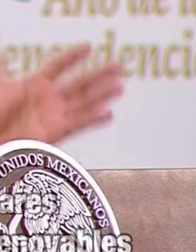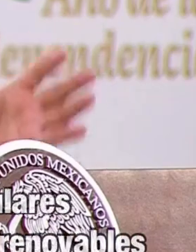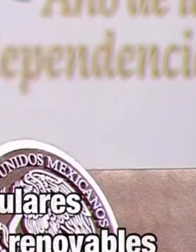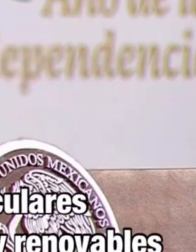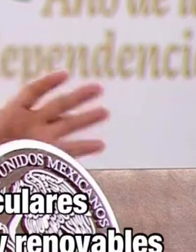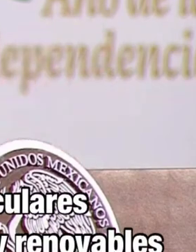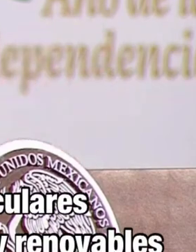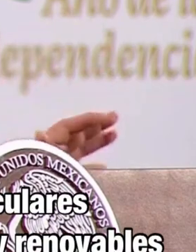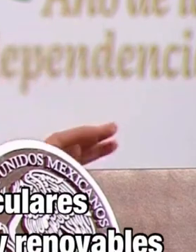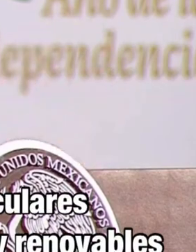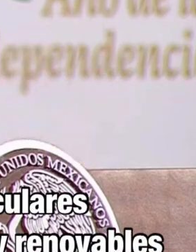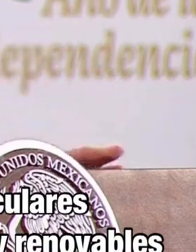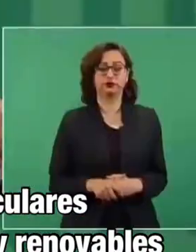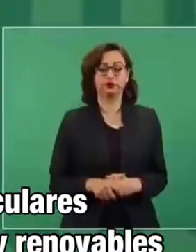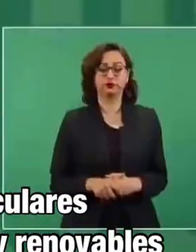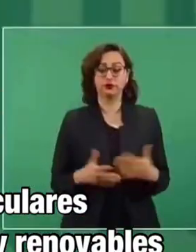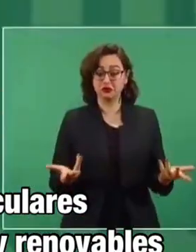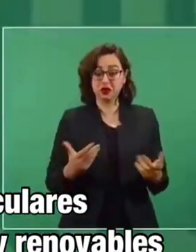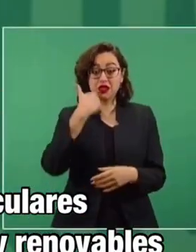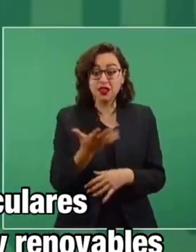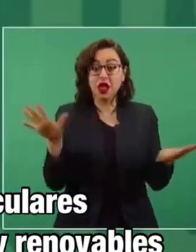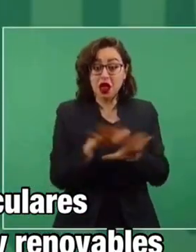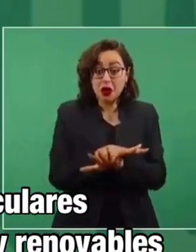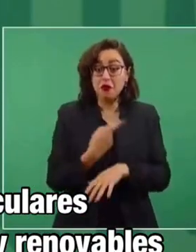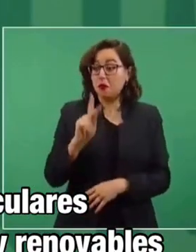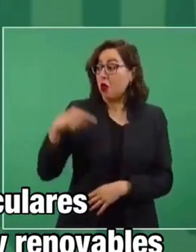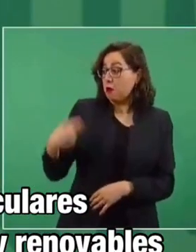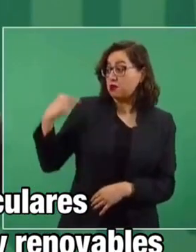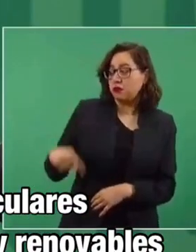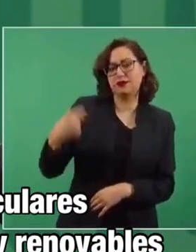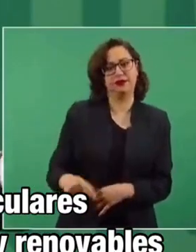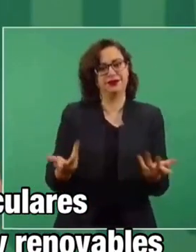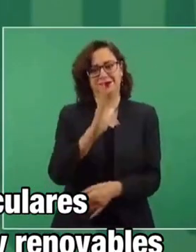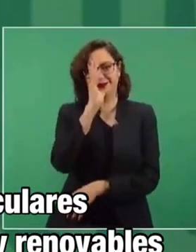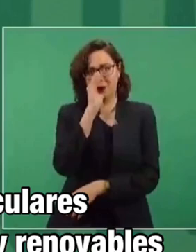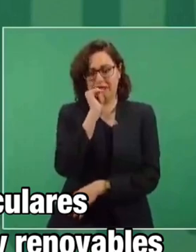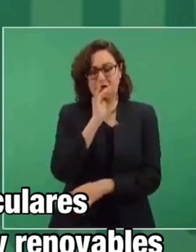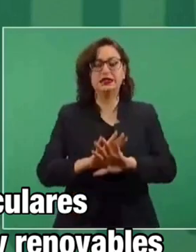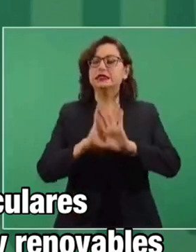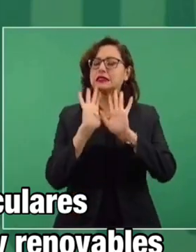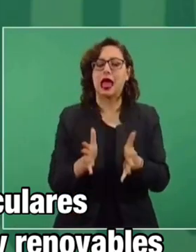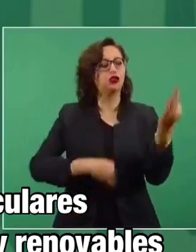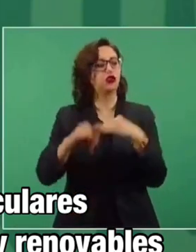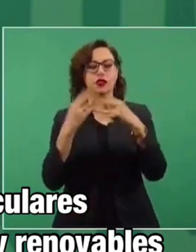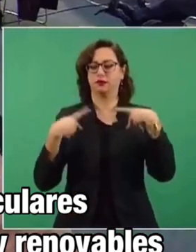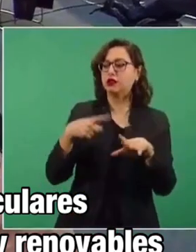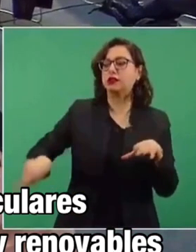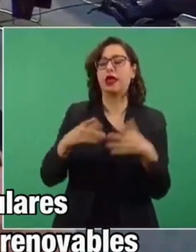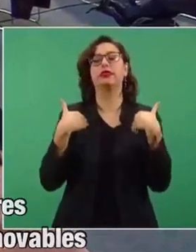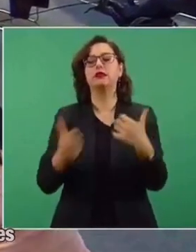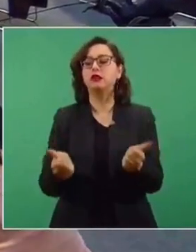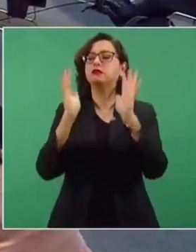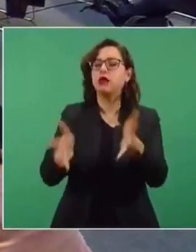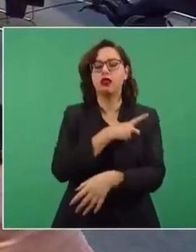Todos tenemos que entender que ya quedó atrás el régimen de corrupción, de injusticias, de privilegios,